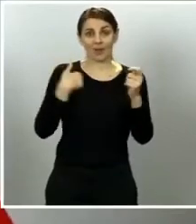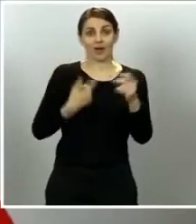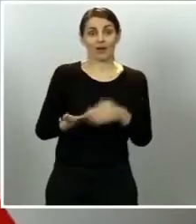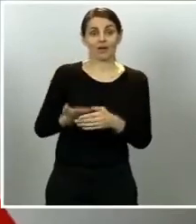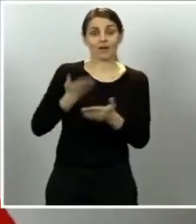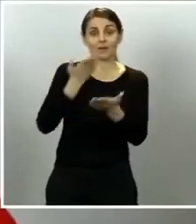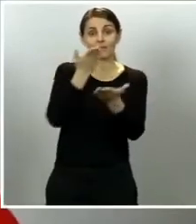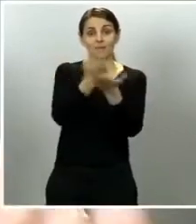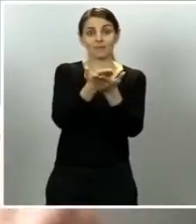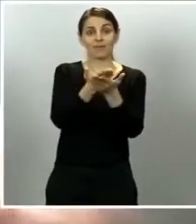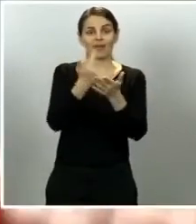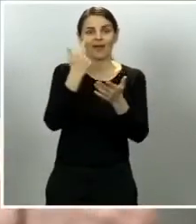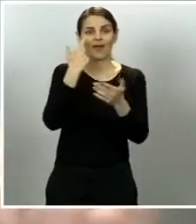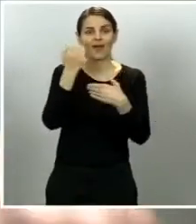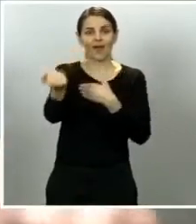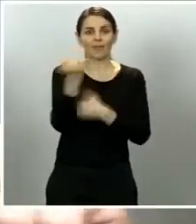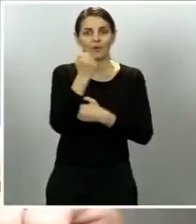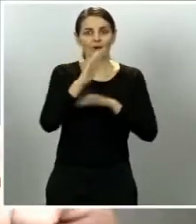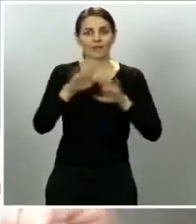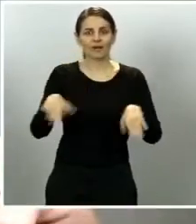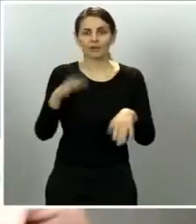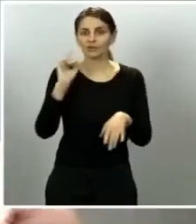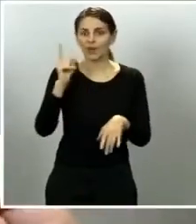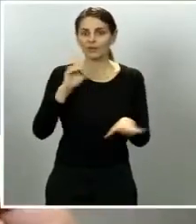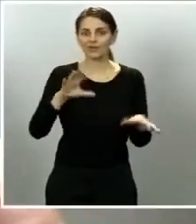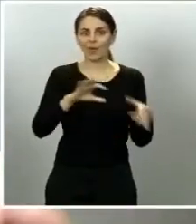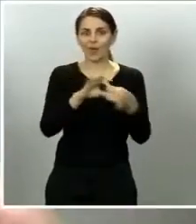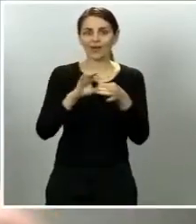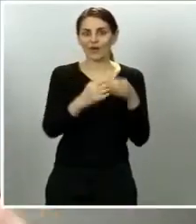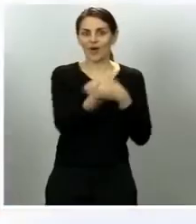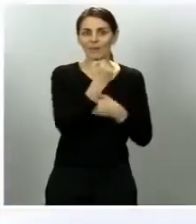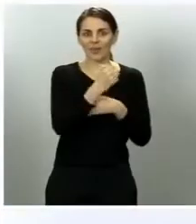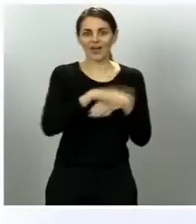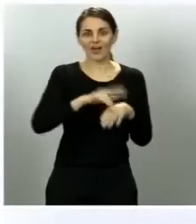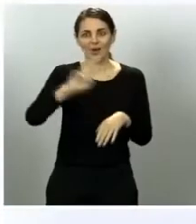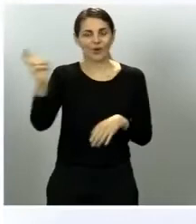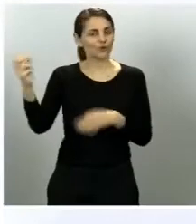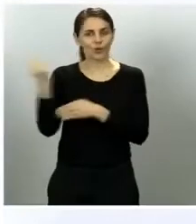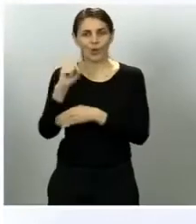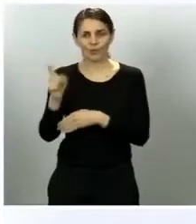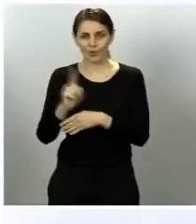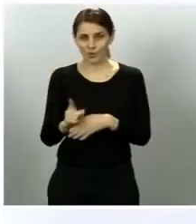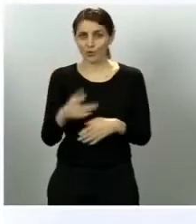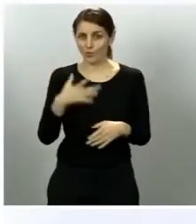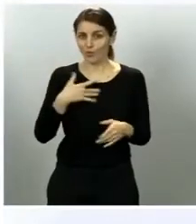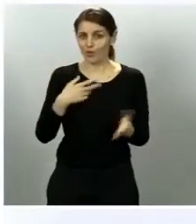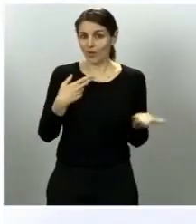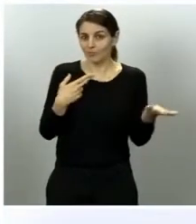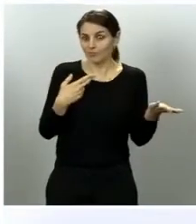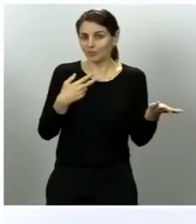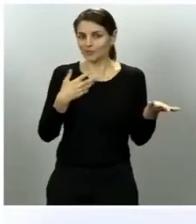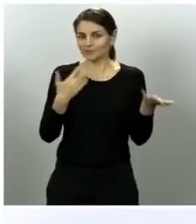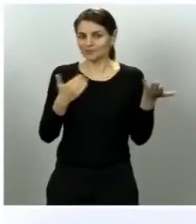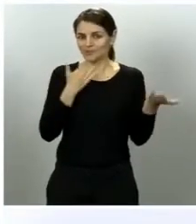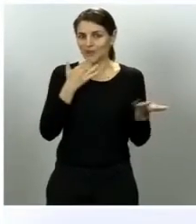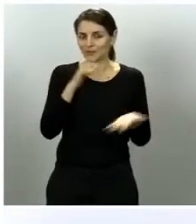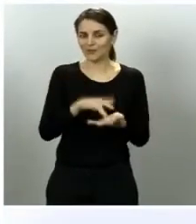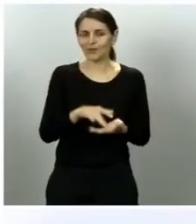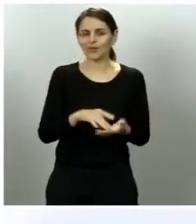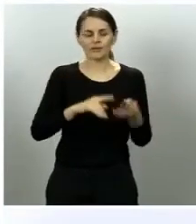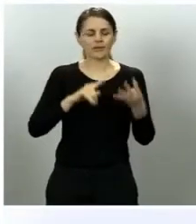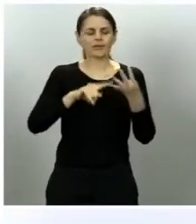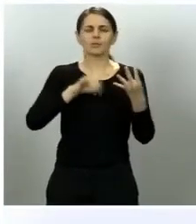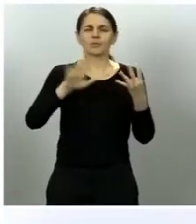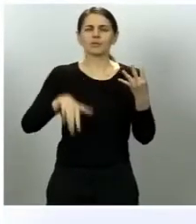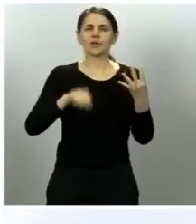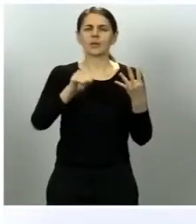síes de la coalición y una última pregunta al ministro Fernando Granamarlasca sobre el tema de la policía de la vigilancia